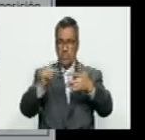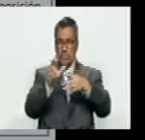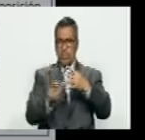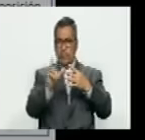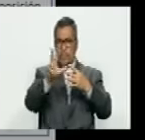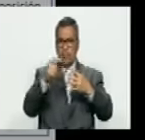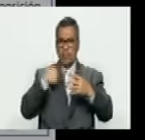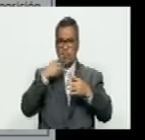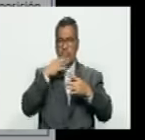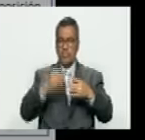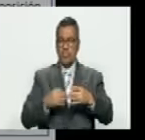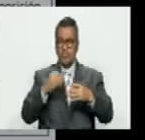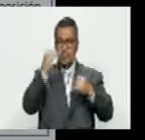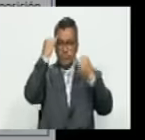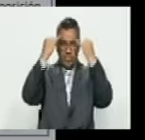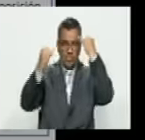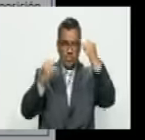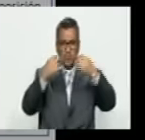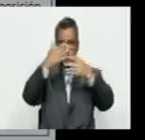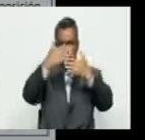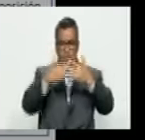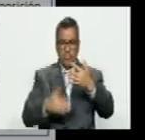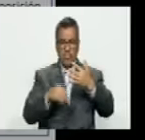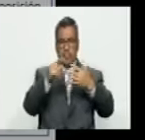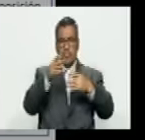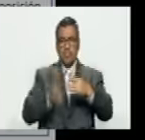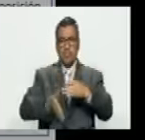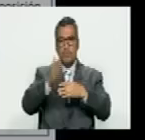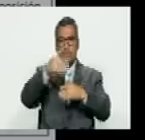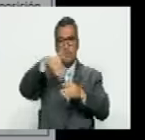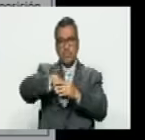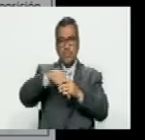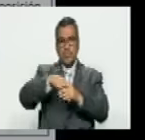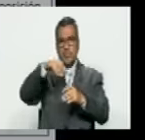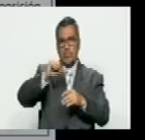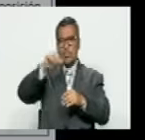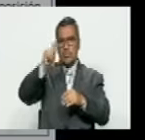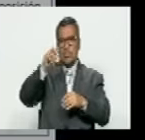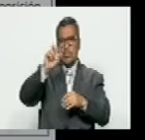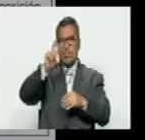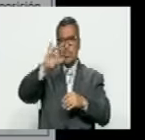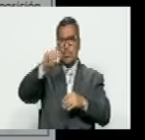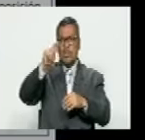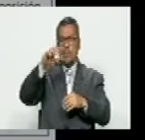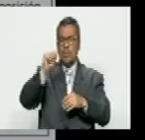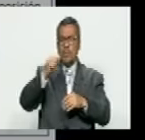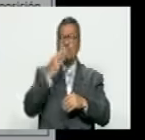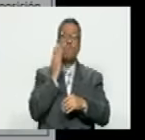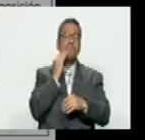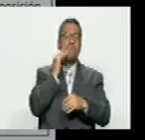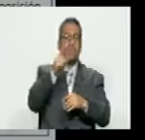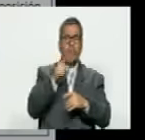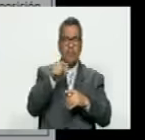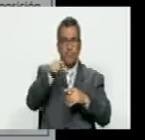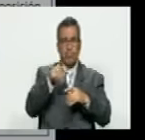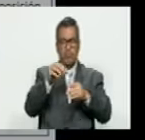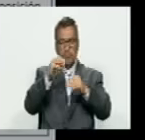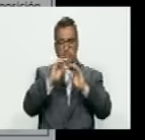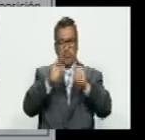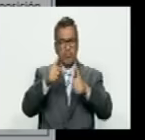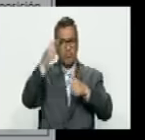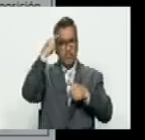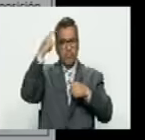según la iniciativa tabulación paralela de votos altavistas cita este ejemplo que estoy diciendo según esa iniciativa